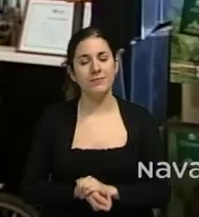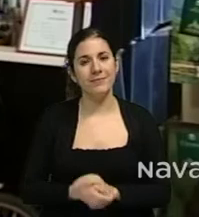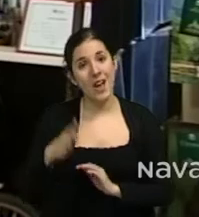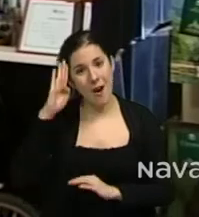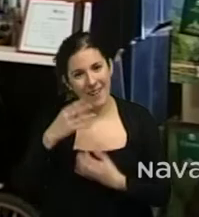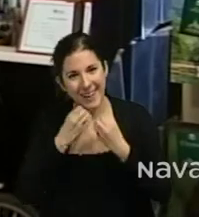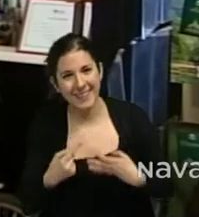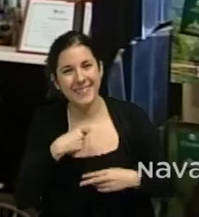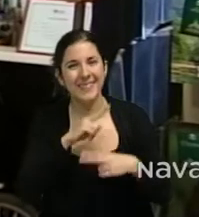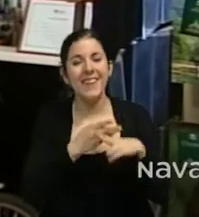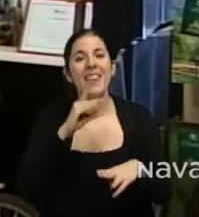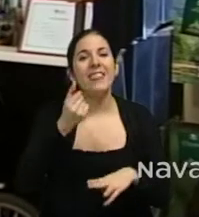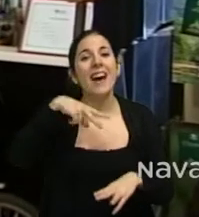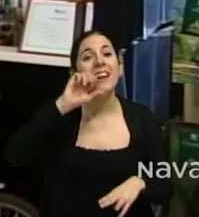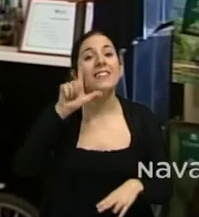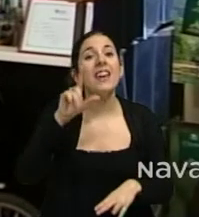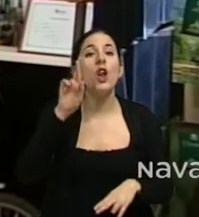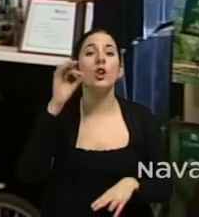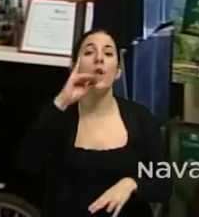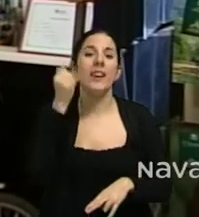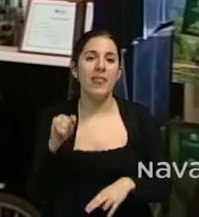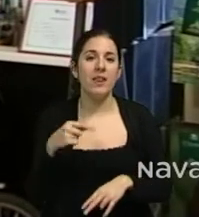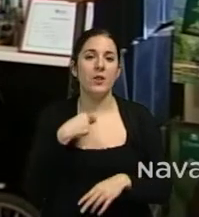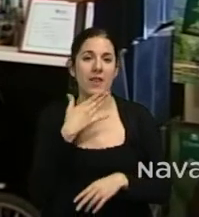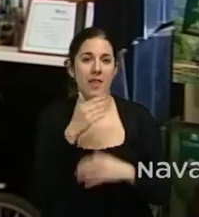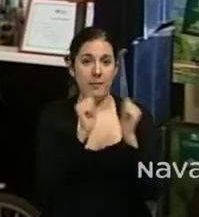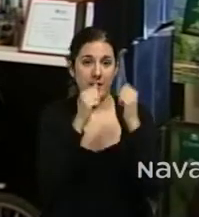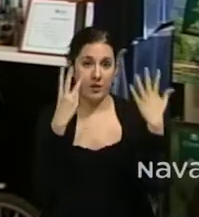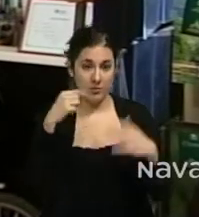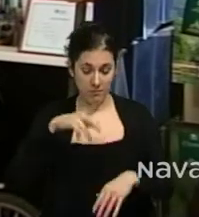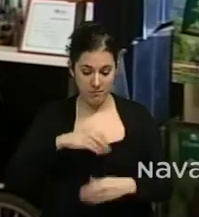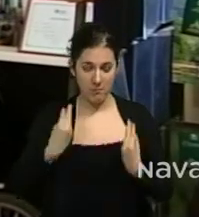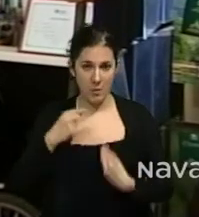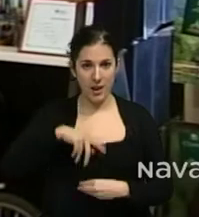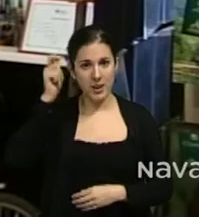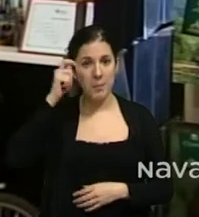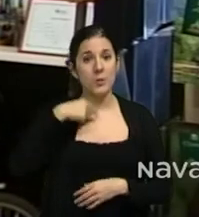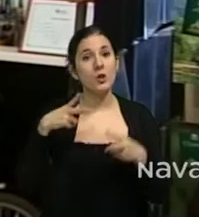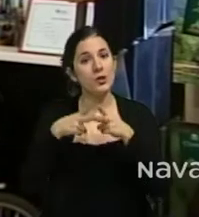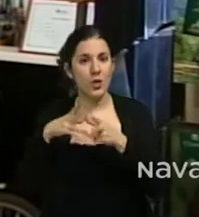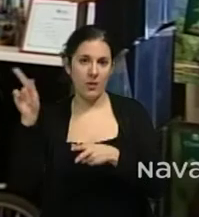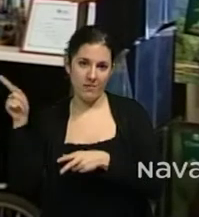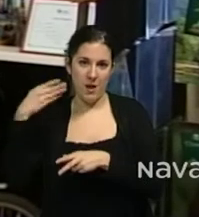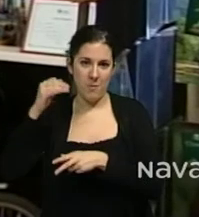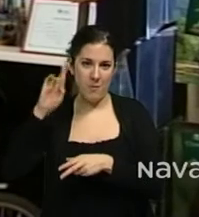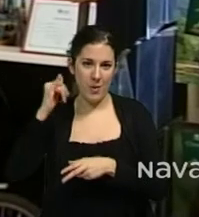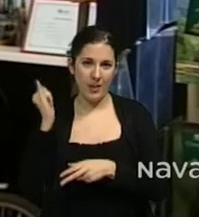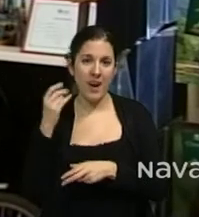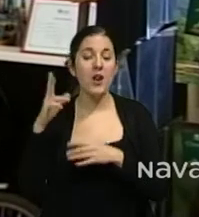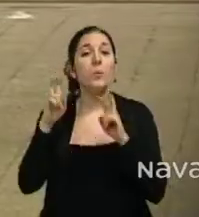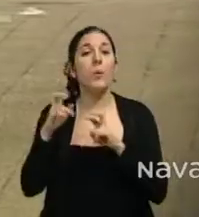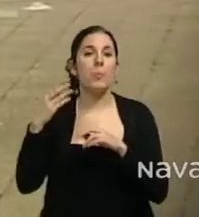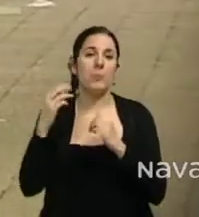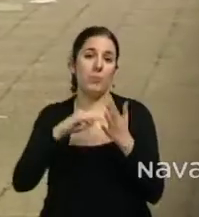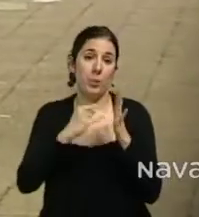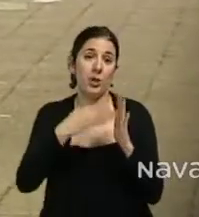Soy Daniel Rodríguez, tengo 28 años, soy de aquí, de Pamplona, y soy el socio de Borja Valdés en el nuevo proyecto Be Stronger,